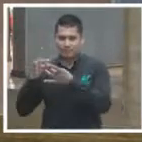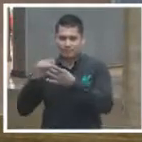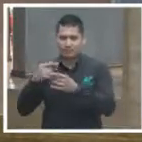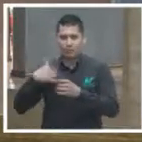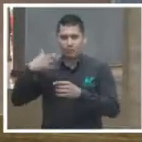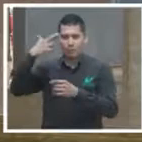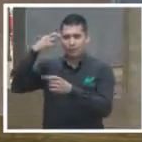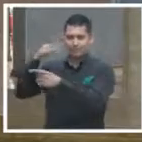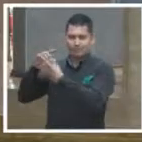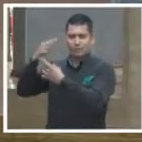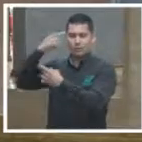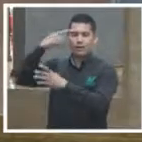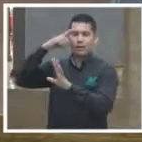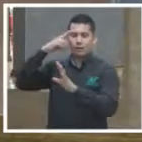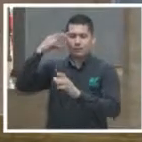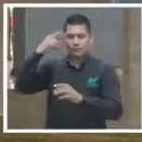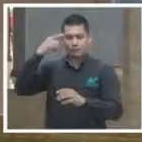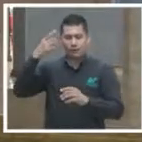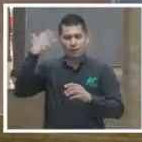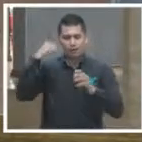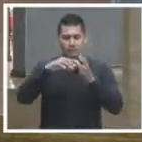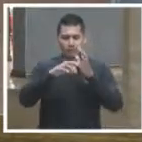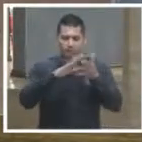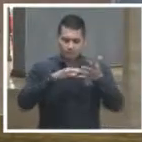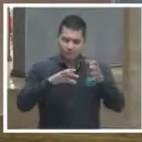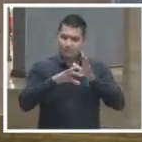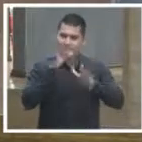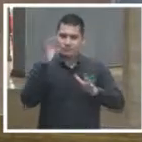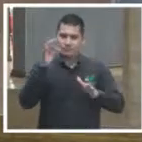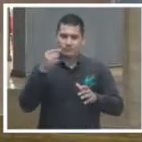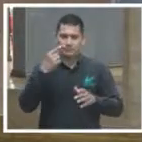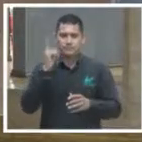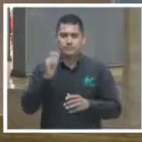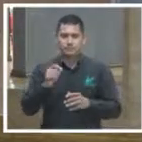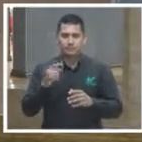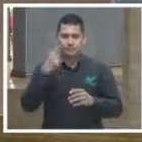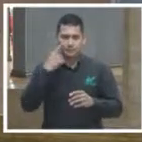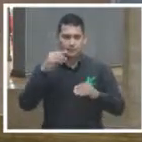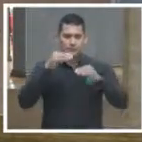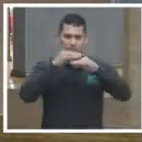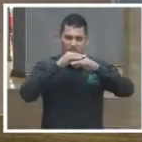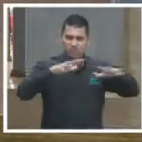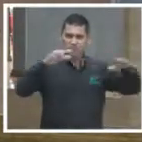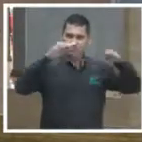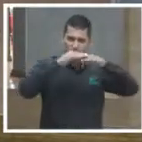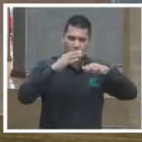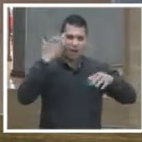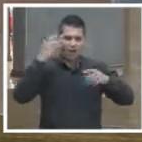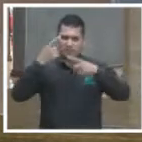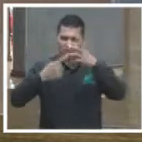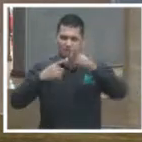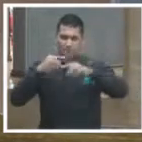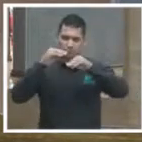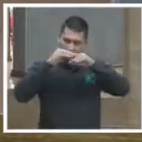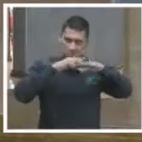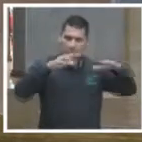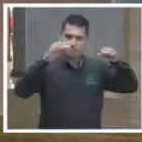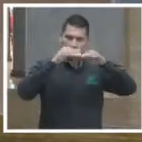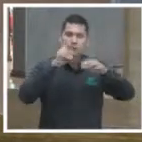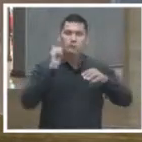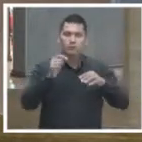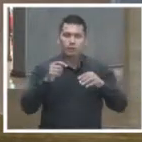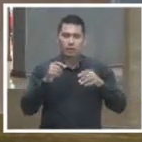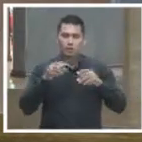encontré y es que las redes sociales son eso si las entiendo más o menos bien comunidades